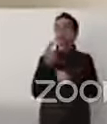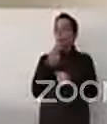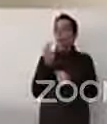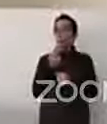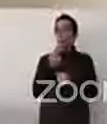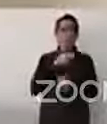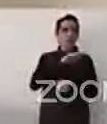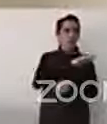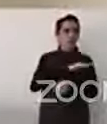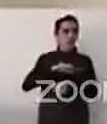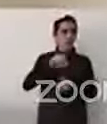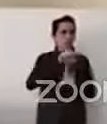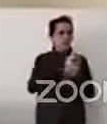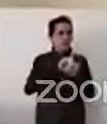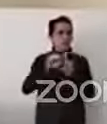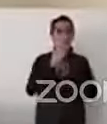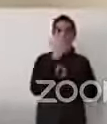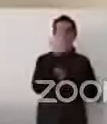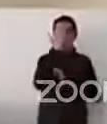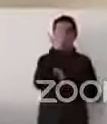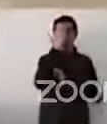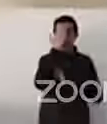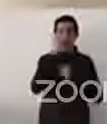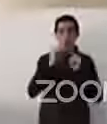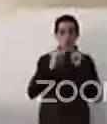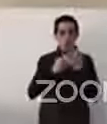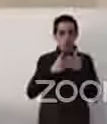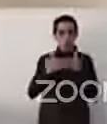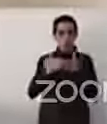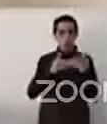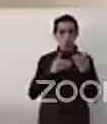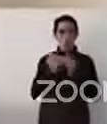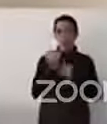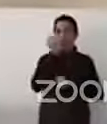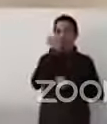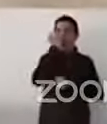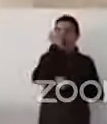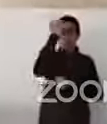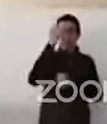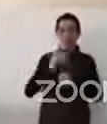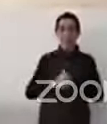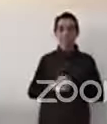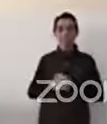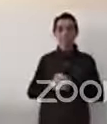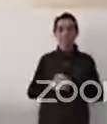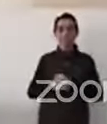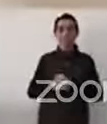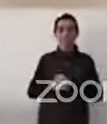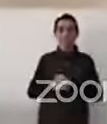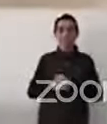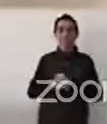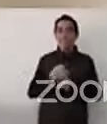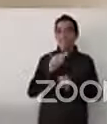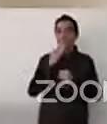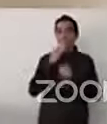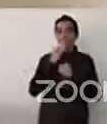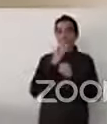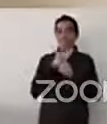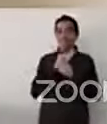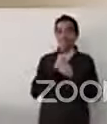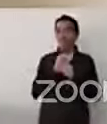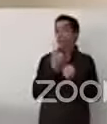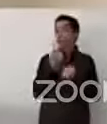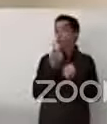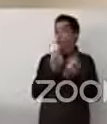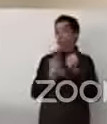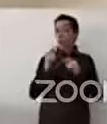estos contextos hemos perdido lamentablemente con diferentes opiniones polarizadas que